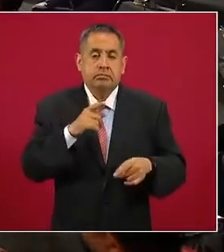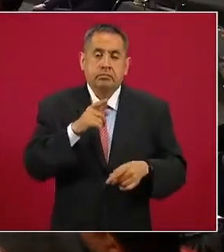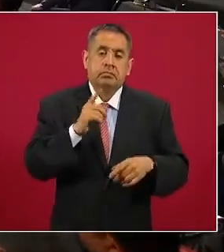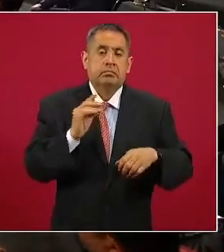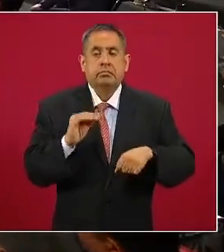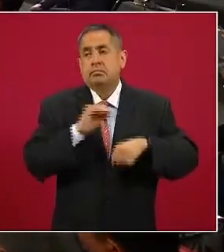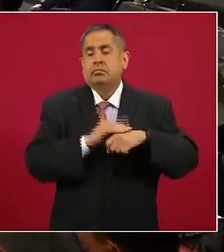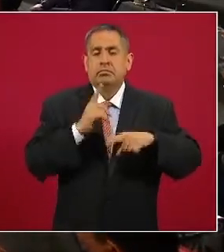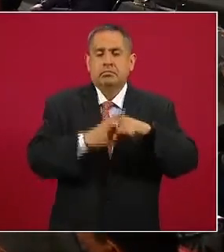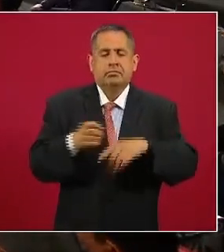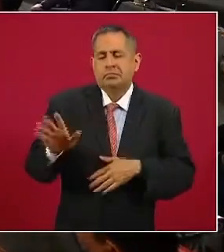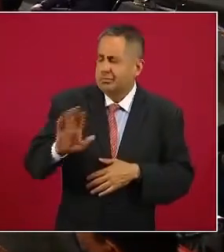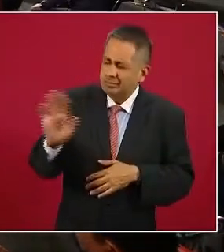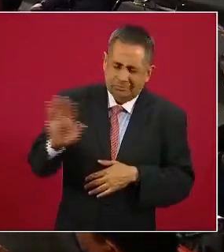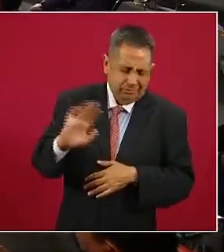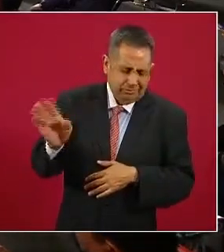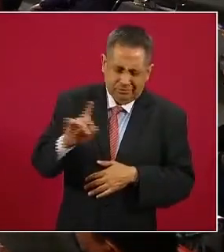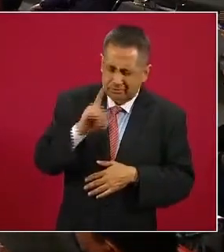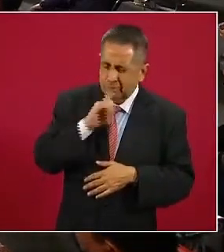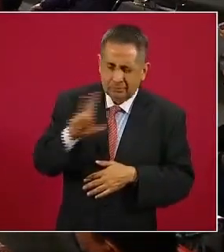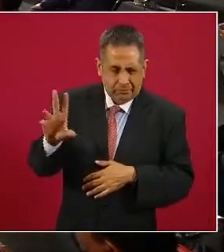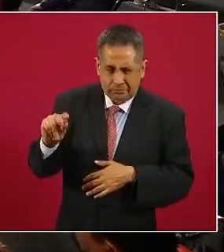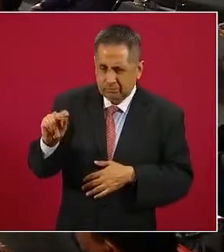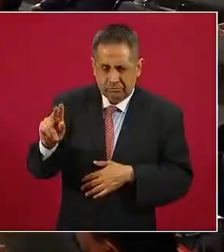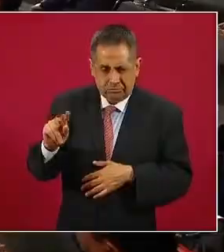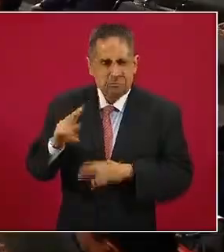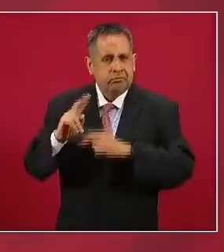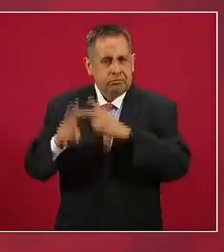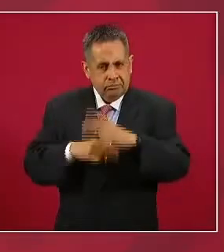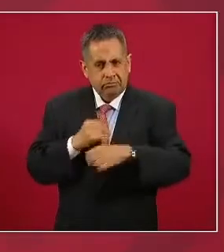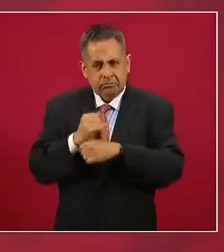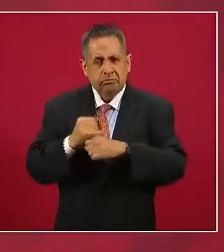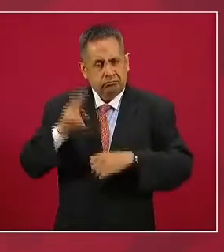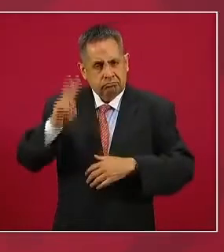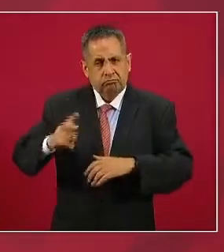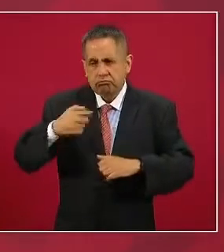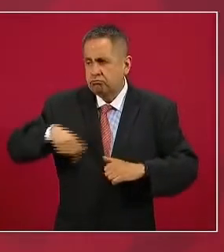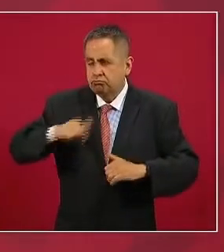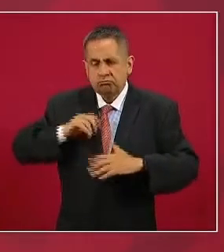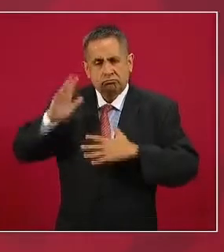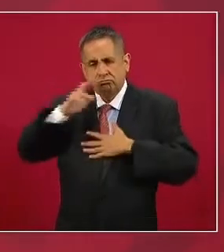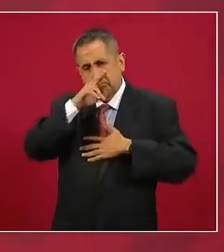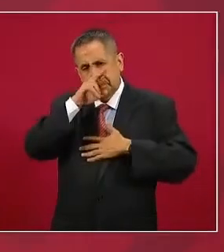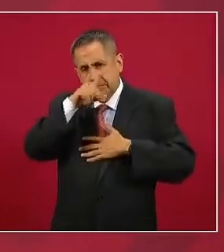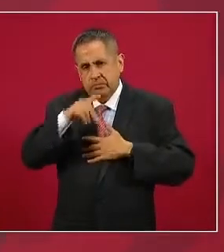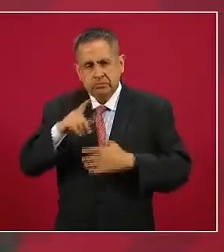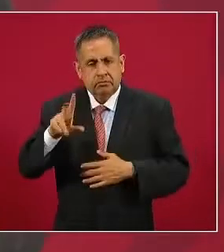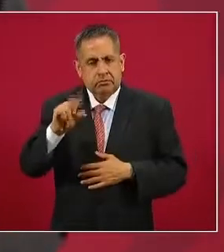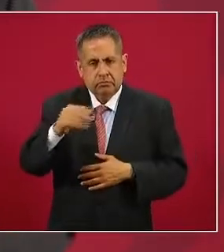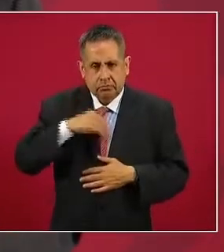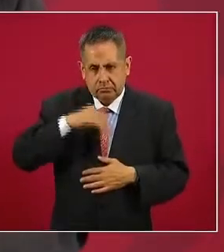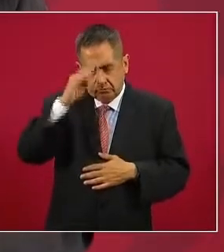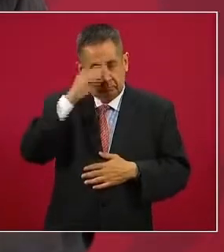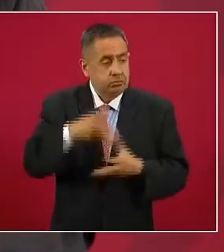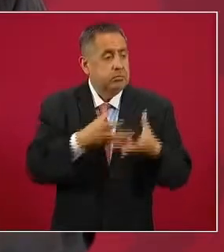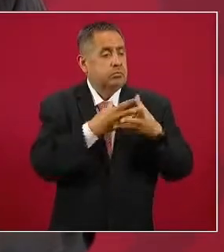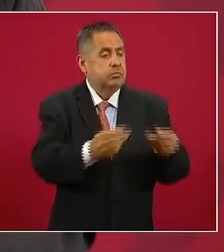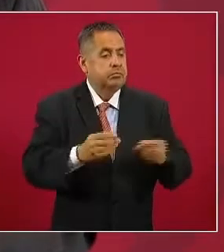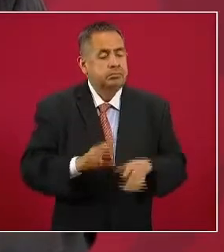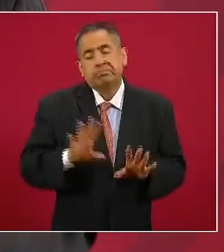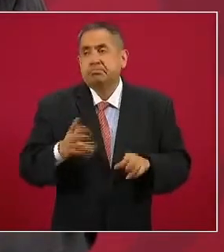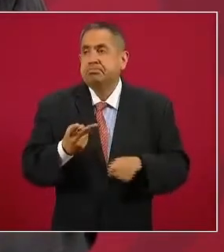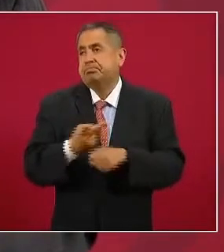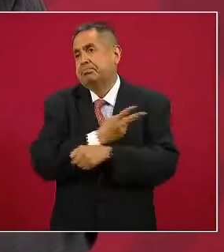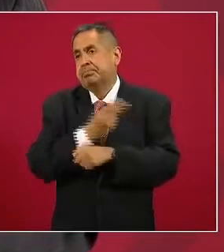personas desaparecidas por muchos años no es una preocupación que tenemos y no consideramos a los desaparecidos